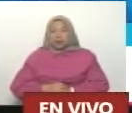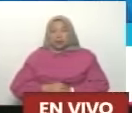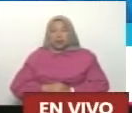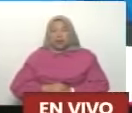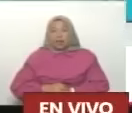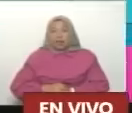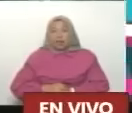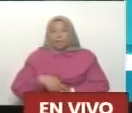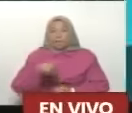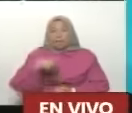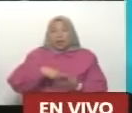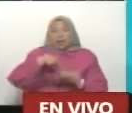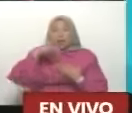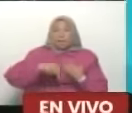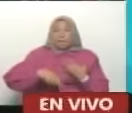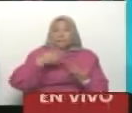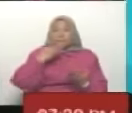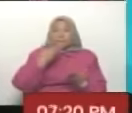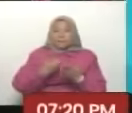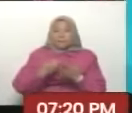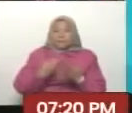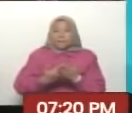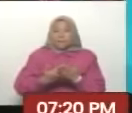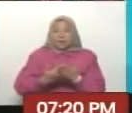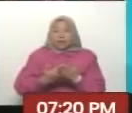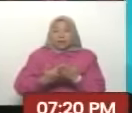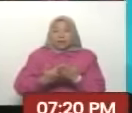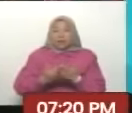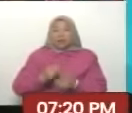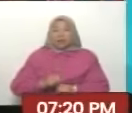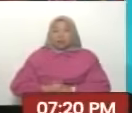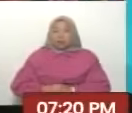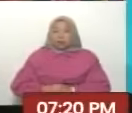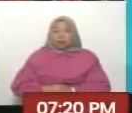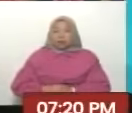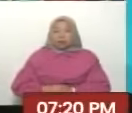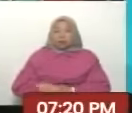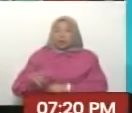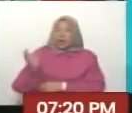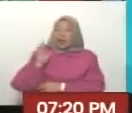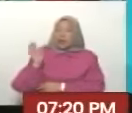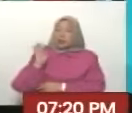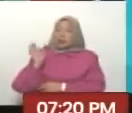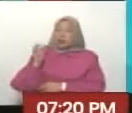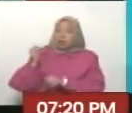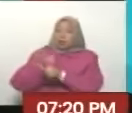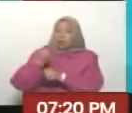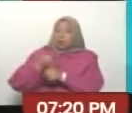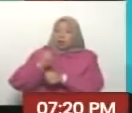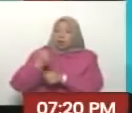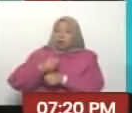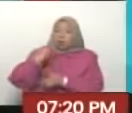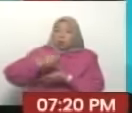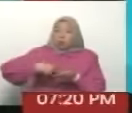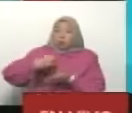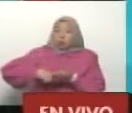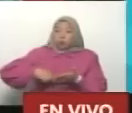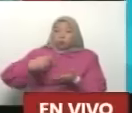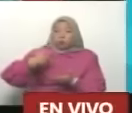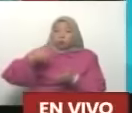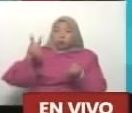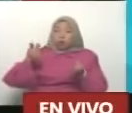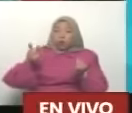planes que venimos nosotros desarrollando con el Vietnam la asamblea con los trabajadores la firma de la nueva